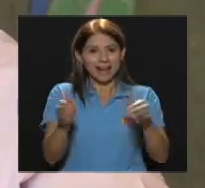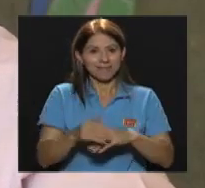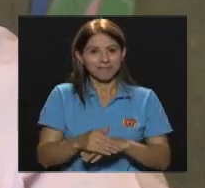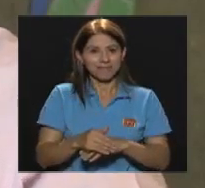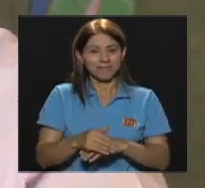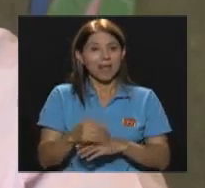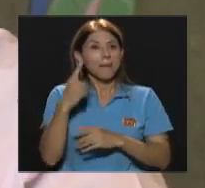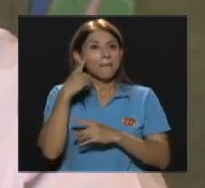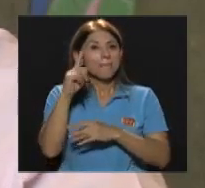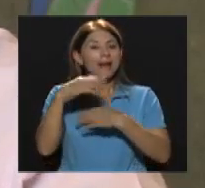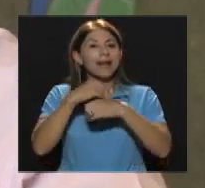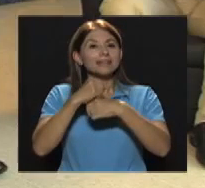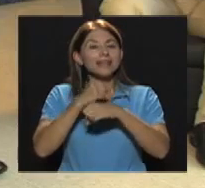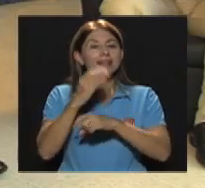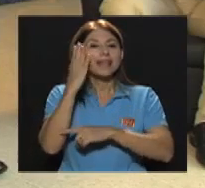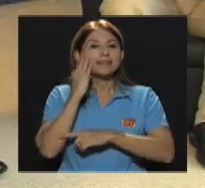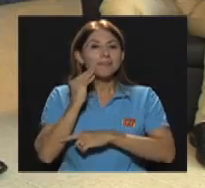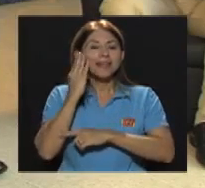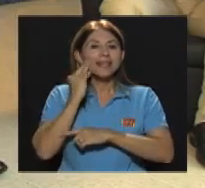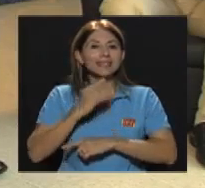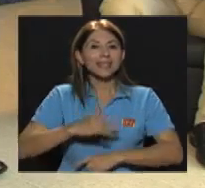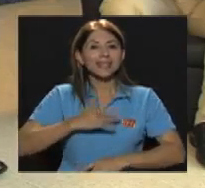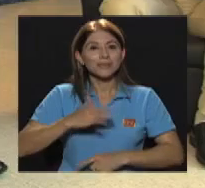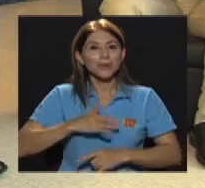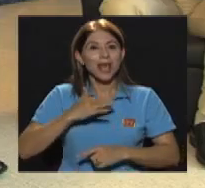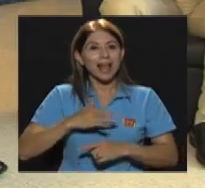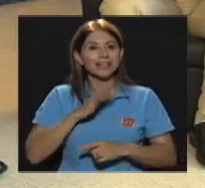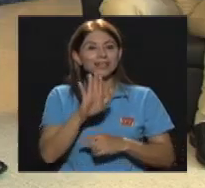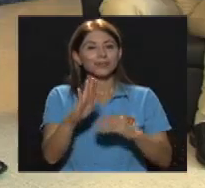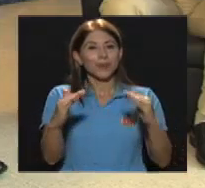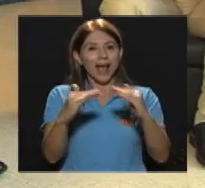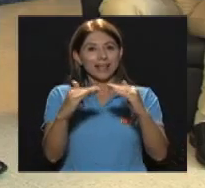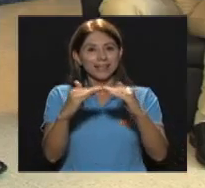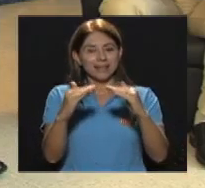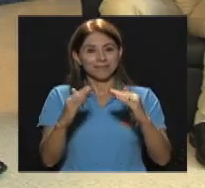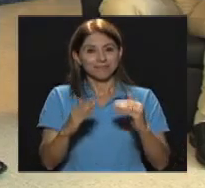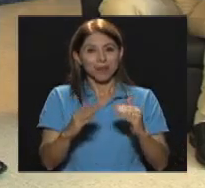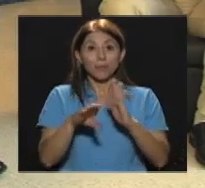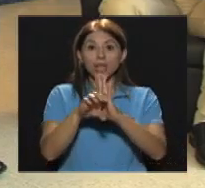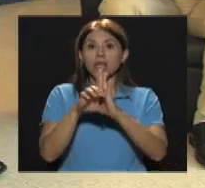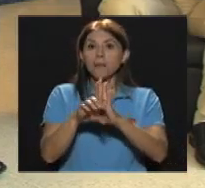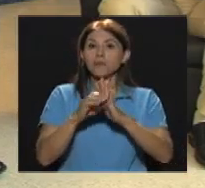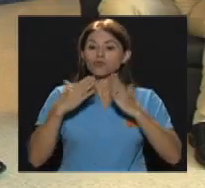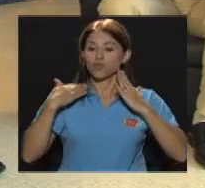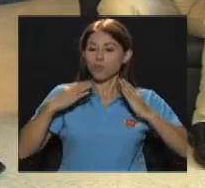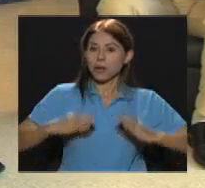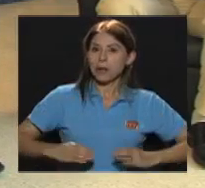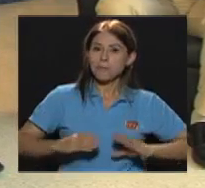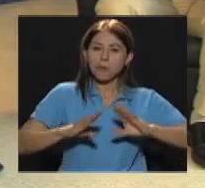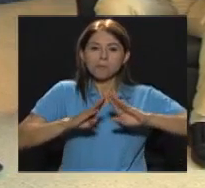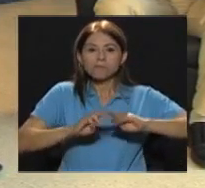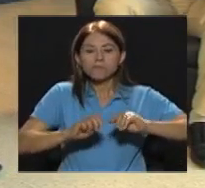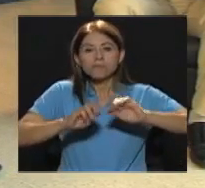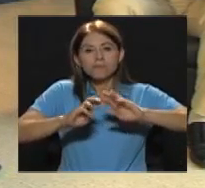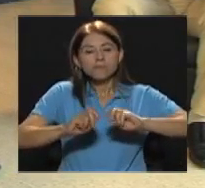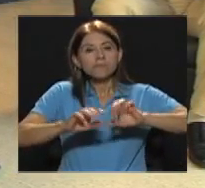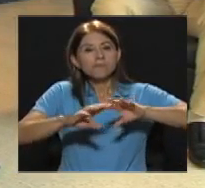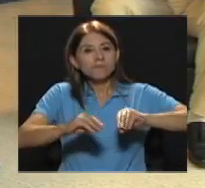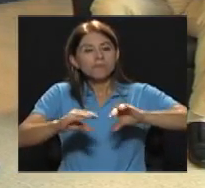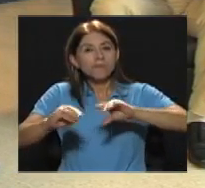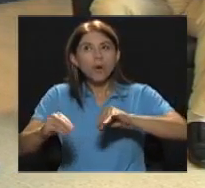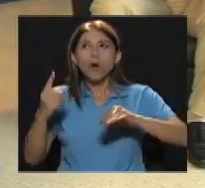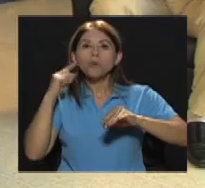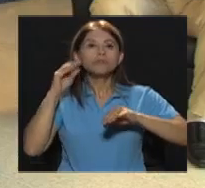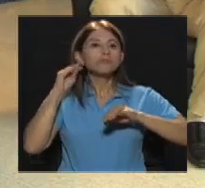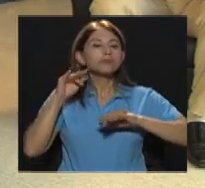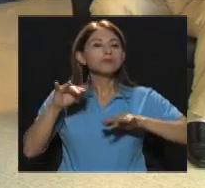sensoriales A nivel de la casa El hecho Del masaje corporal El hecho De tener un ambiente De música relajada El hecho De hacer